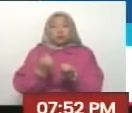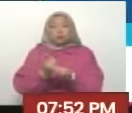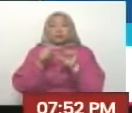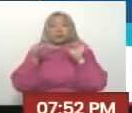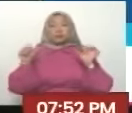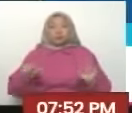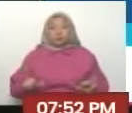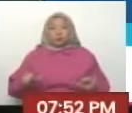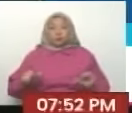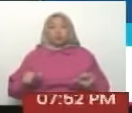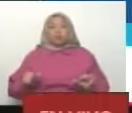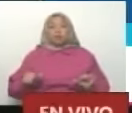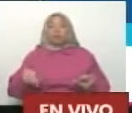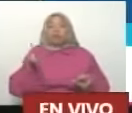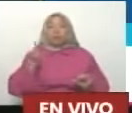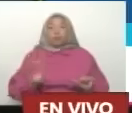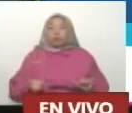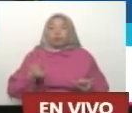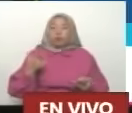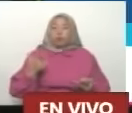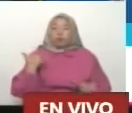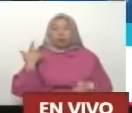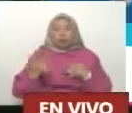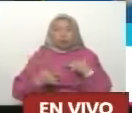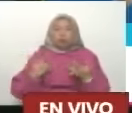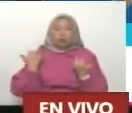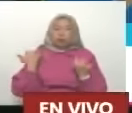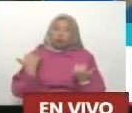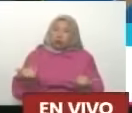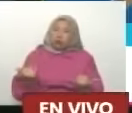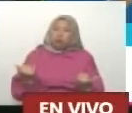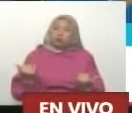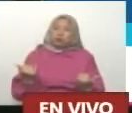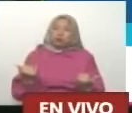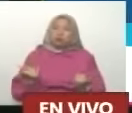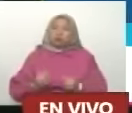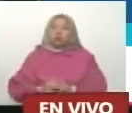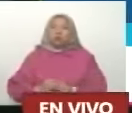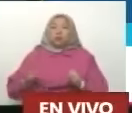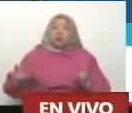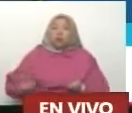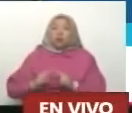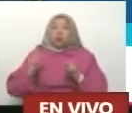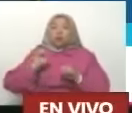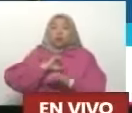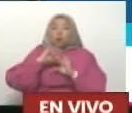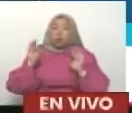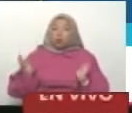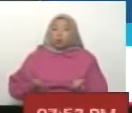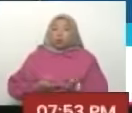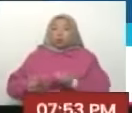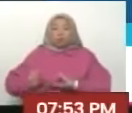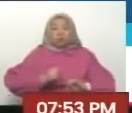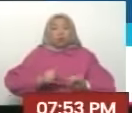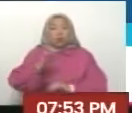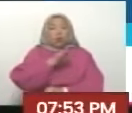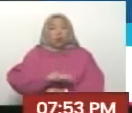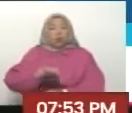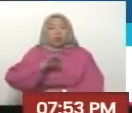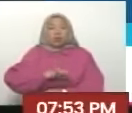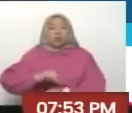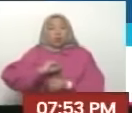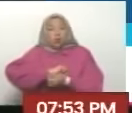Y del fascismo Así por eso Yo lo decía En el encuentro mundial De movimientos sociales Del ALBA